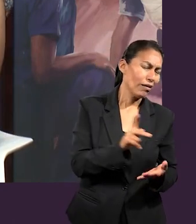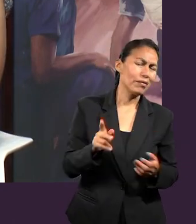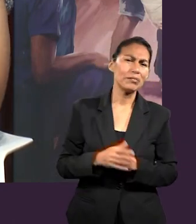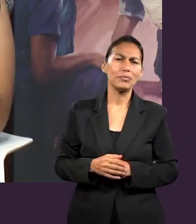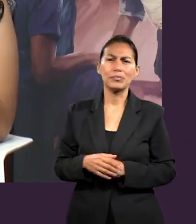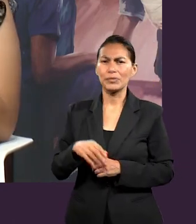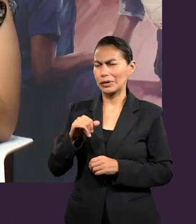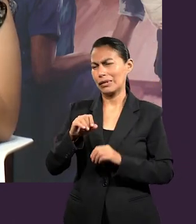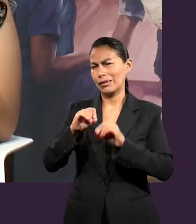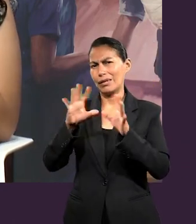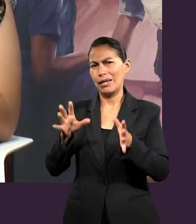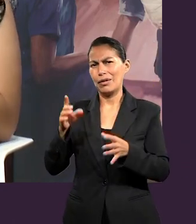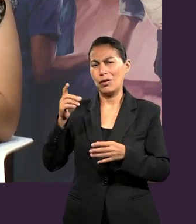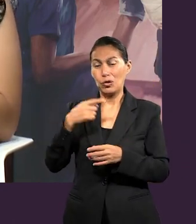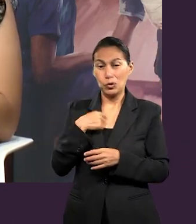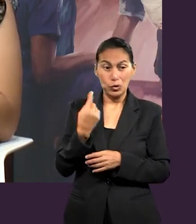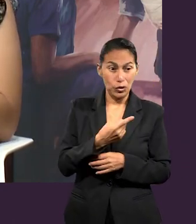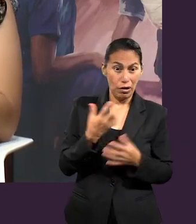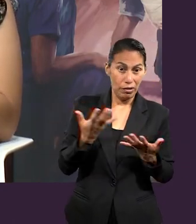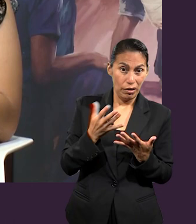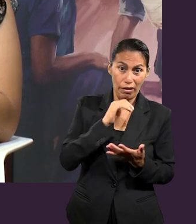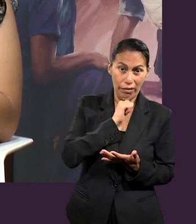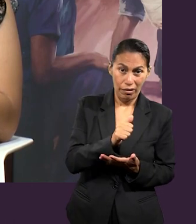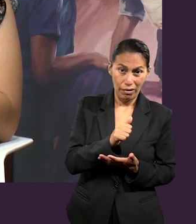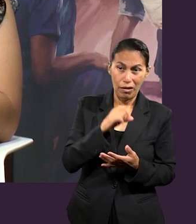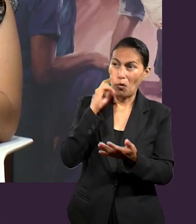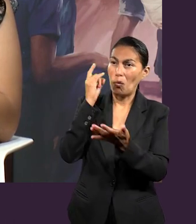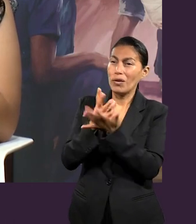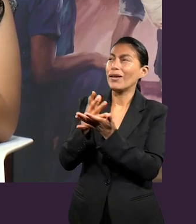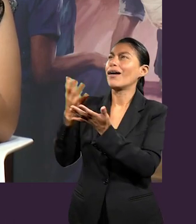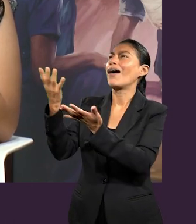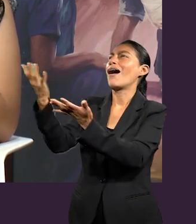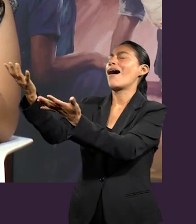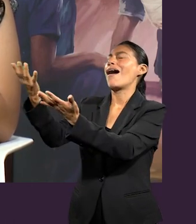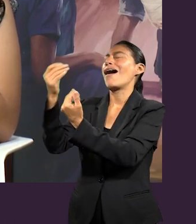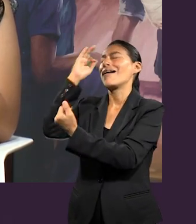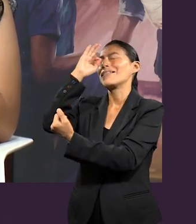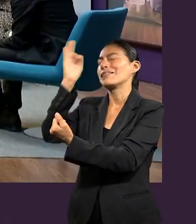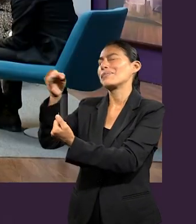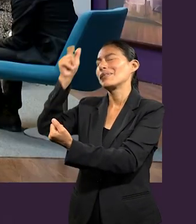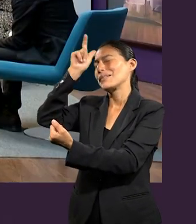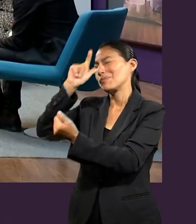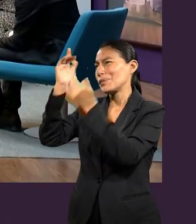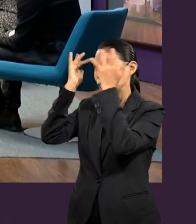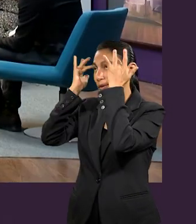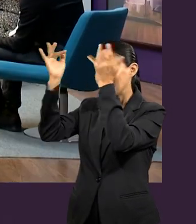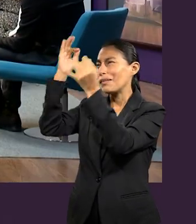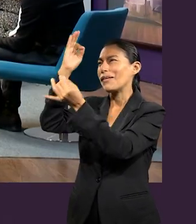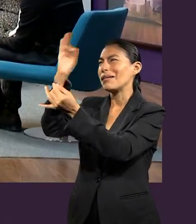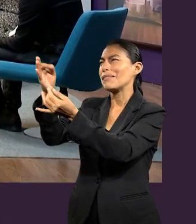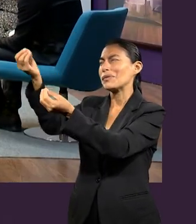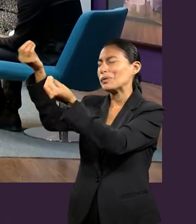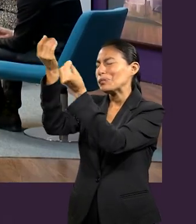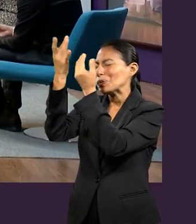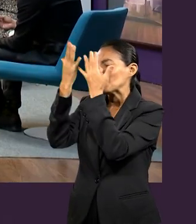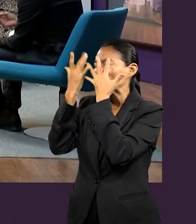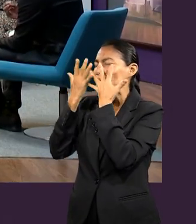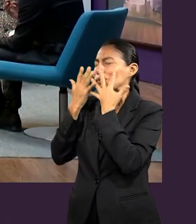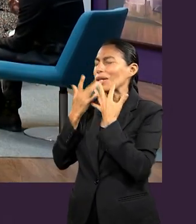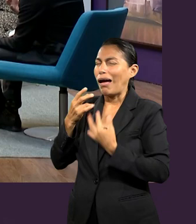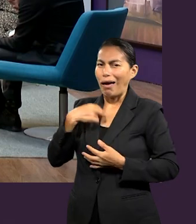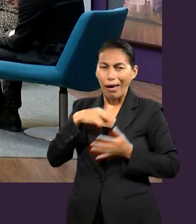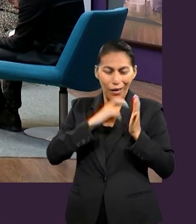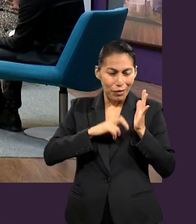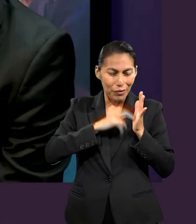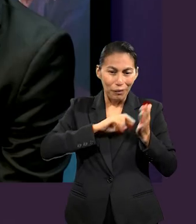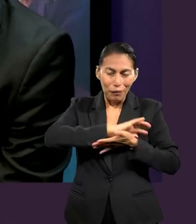Ya Dios nos dio ese regalo y nosotros solamente tenemos que recibirlo a brazos abiertos, ¿verdad? ¿Qué bendición? Hablando de eso,